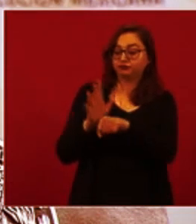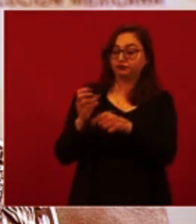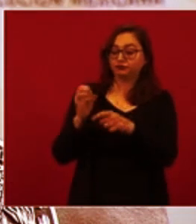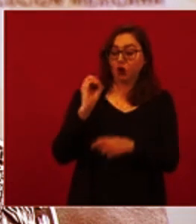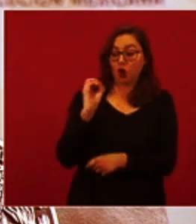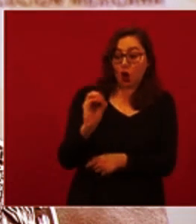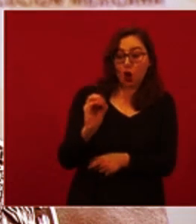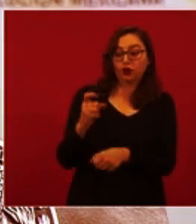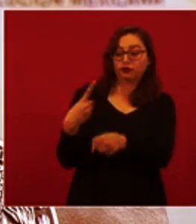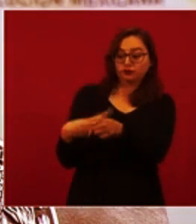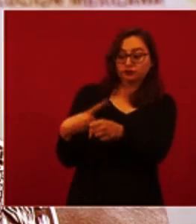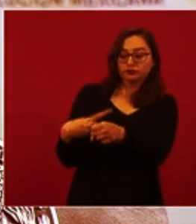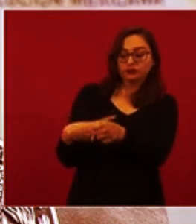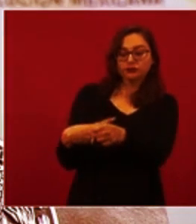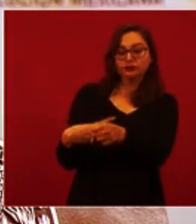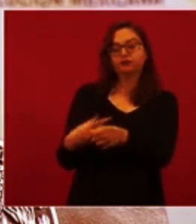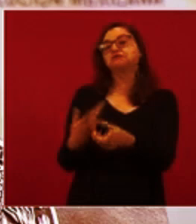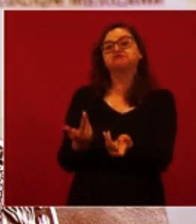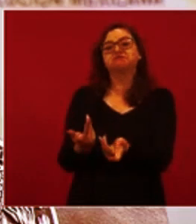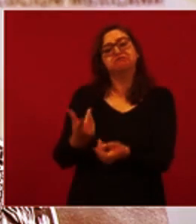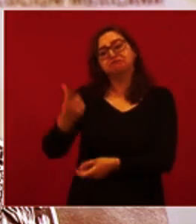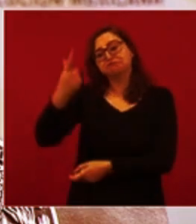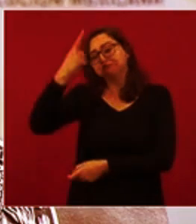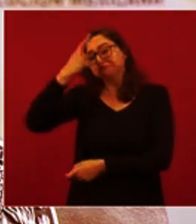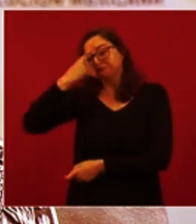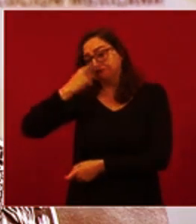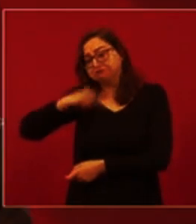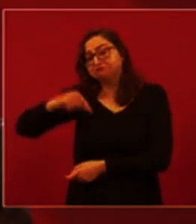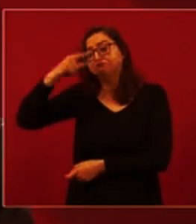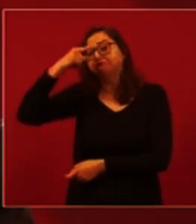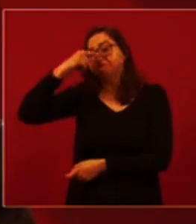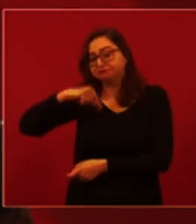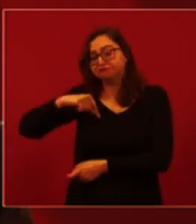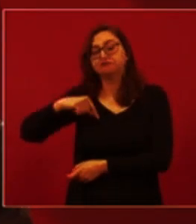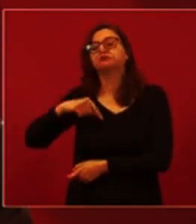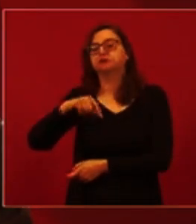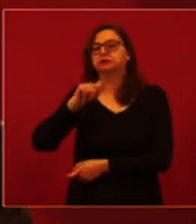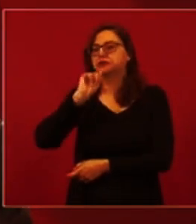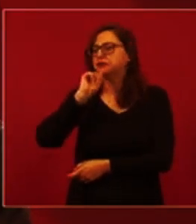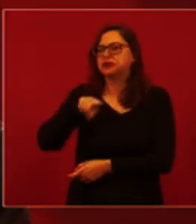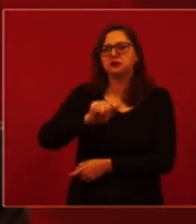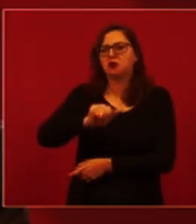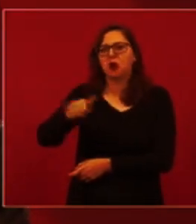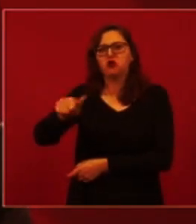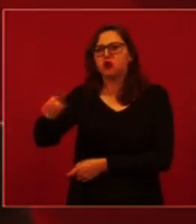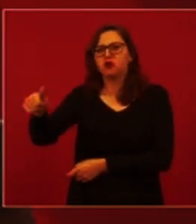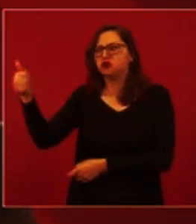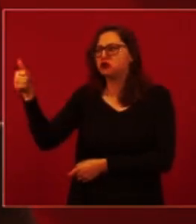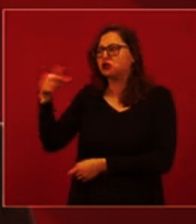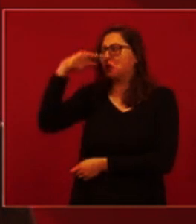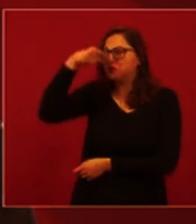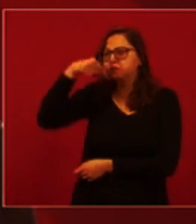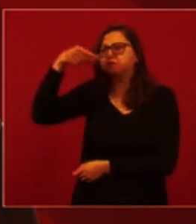es más parecida a el catarro común, es una enfermedad que predomina, en la que predomina la afección